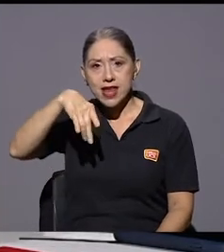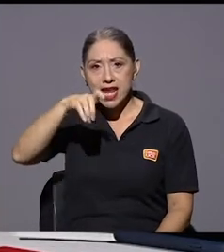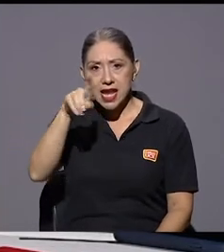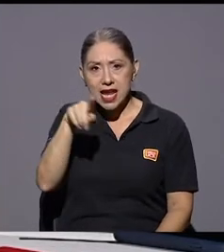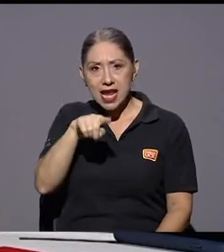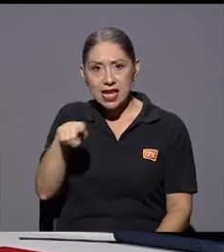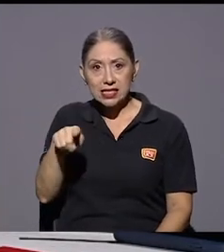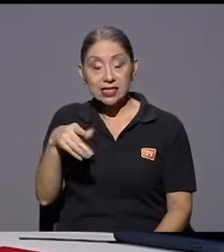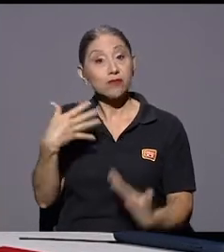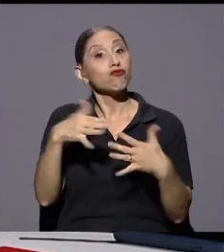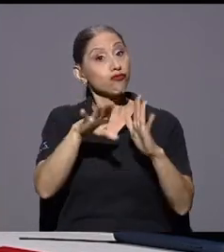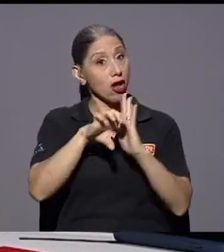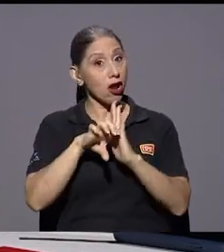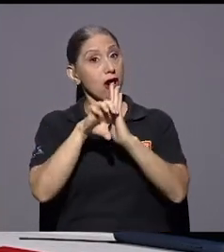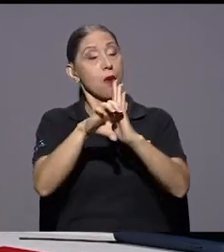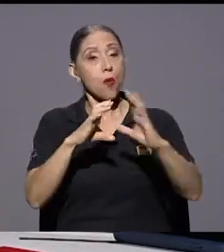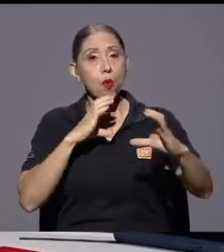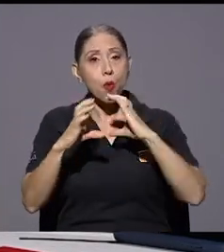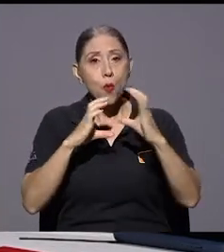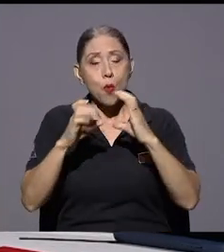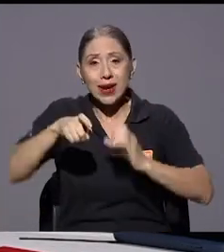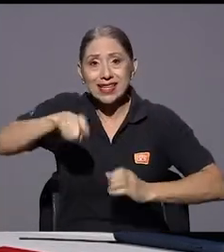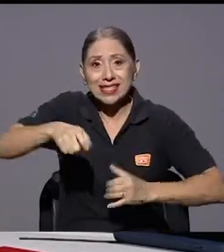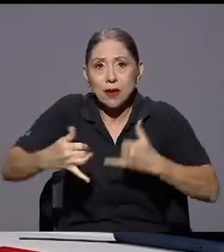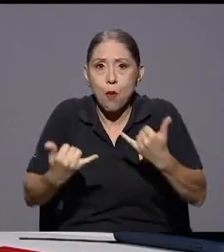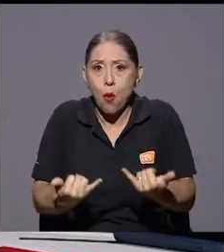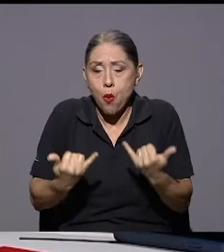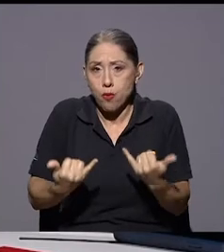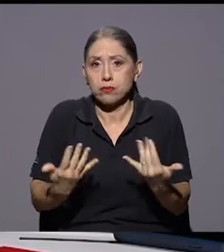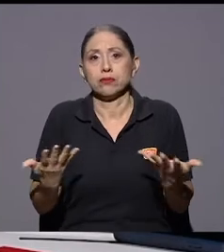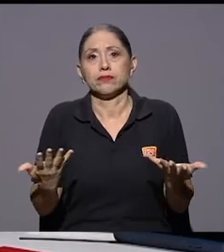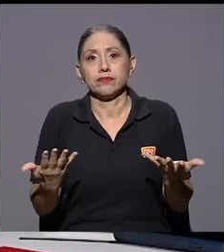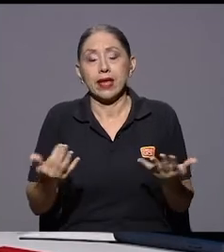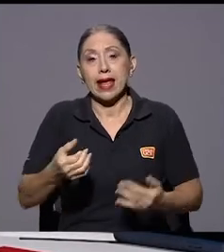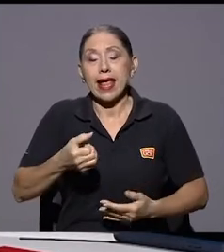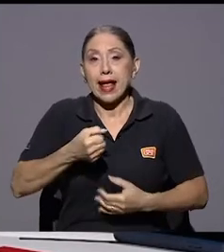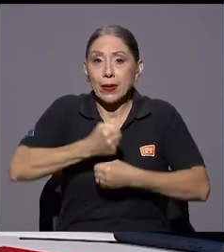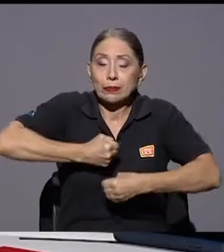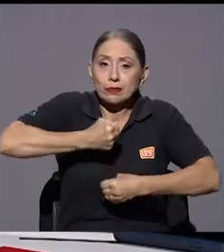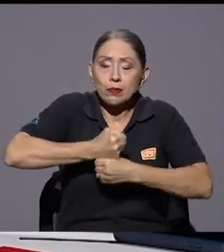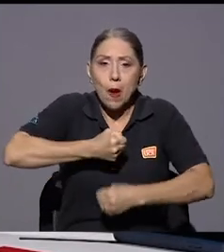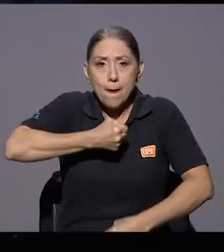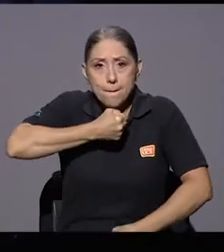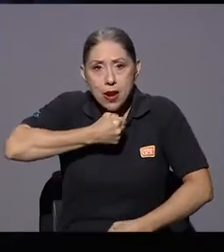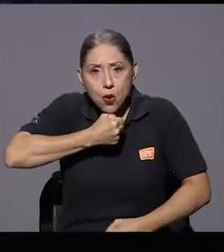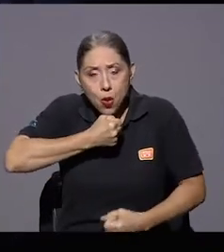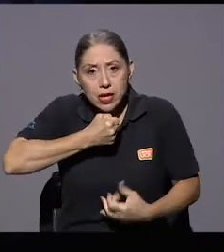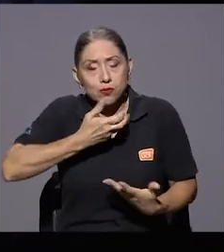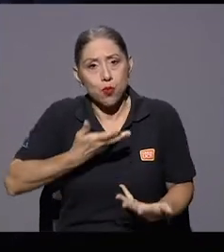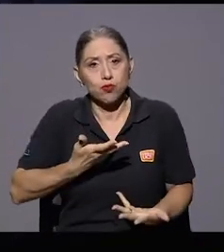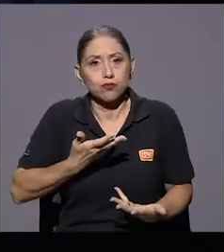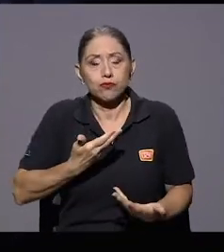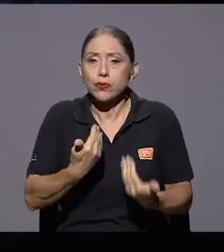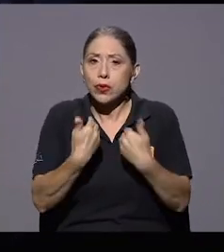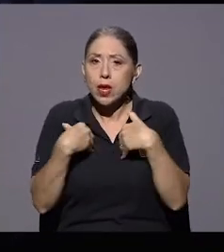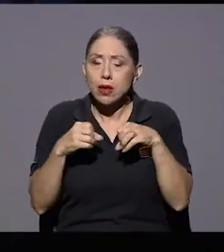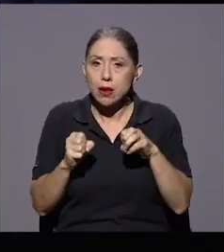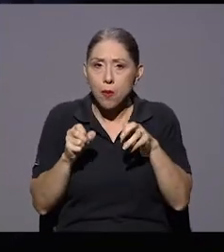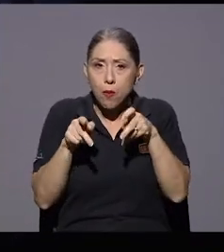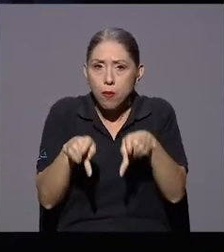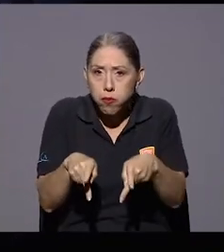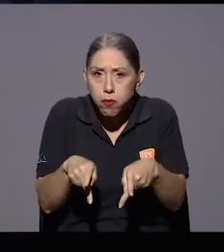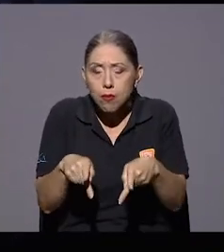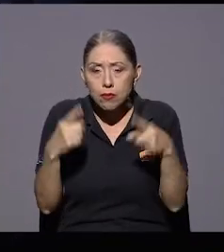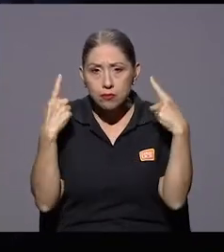ejemplos de comunicación que necesitamos en estos tiempos que tanto el periodismo de repente tiene la